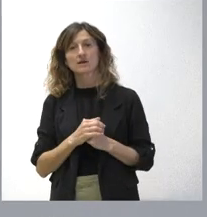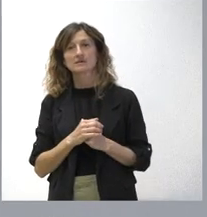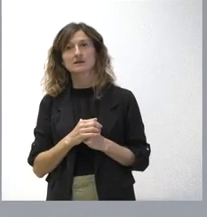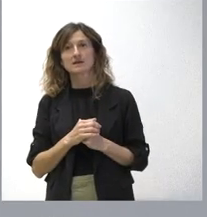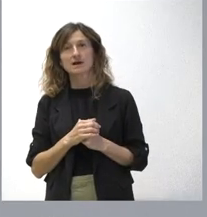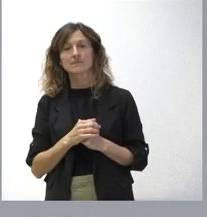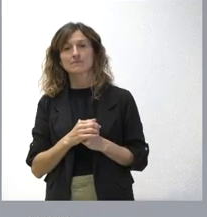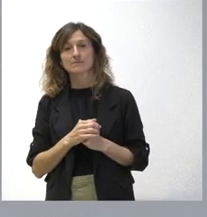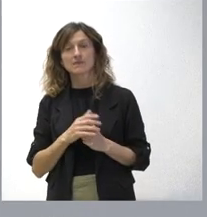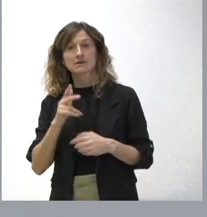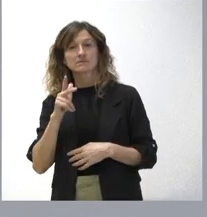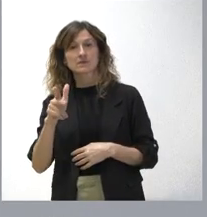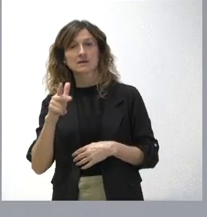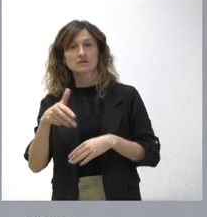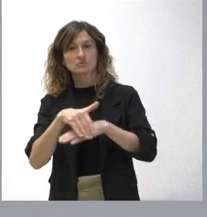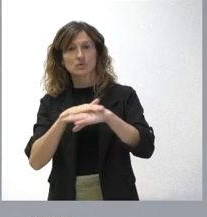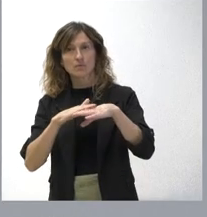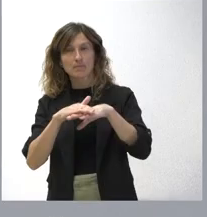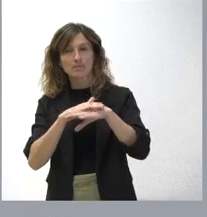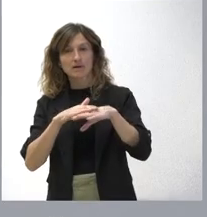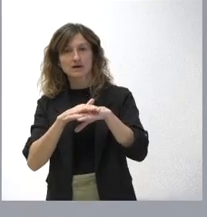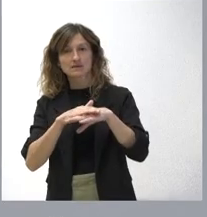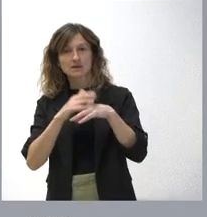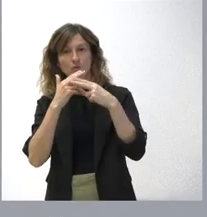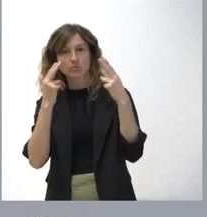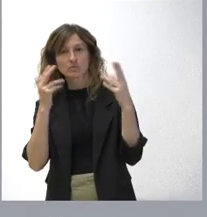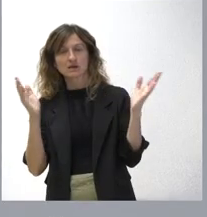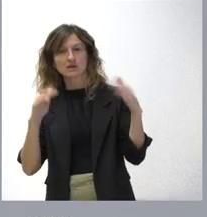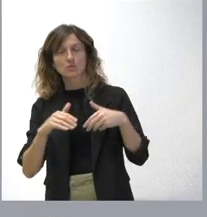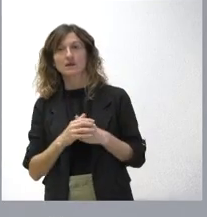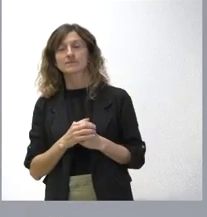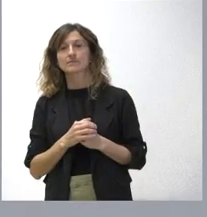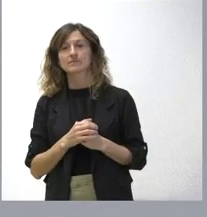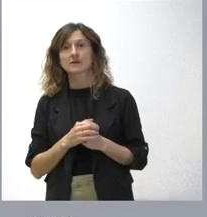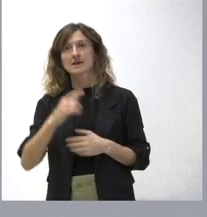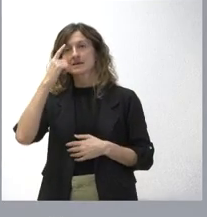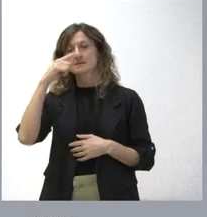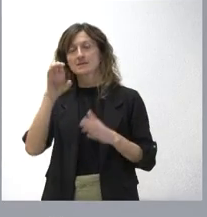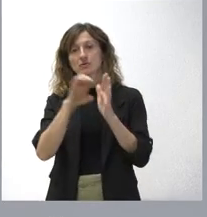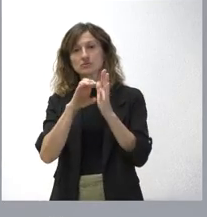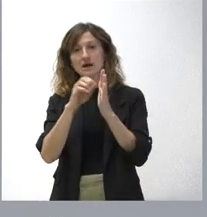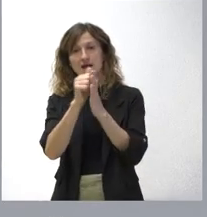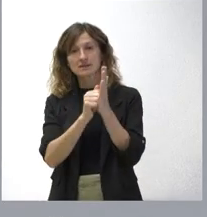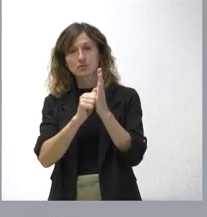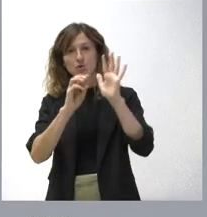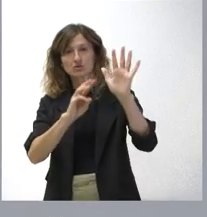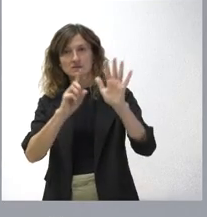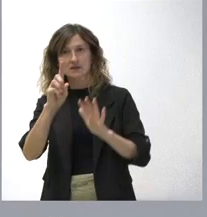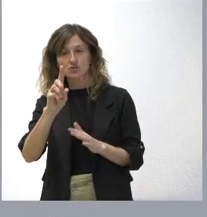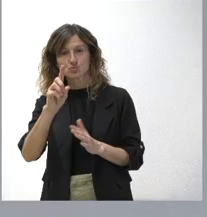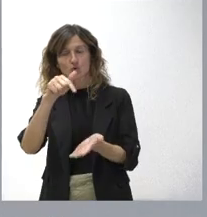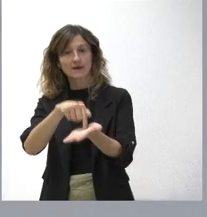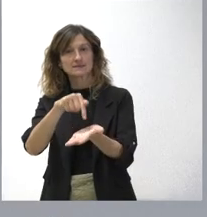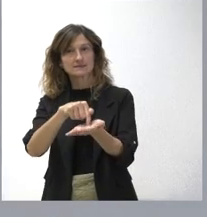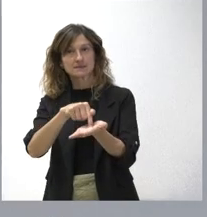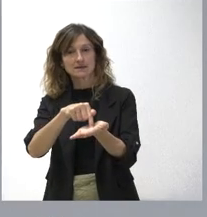un derecho fundamental o una libertad pública. Saben ustedes que la Constitución, en el artículo 81, exige que